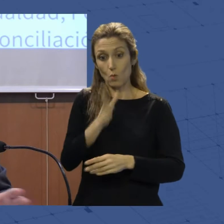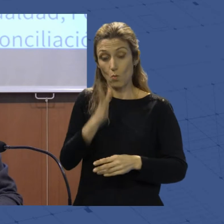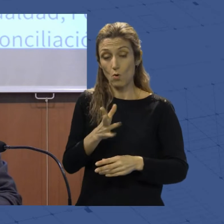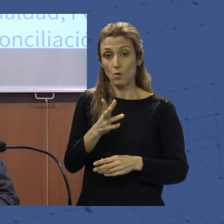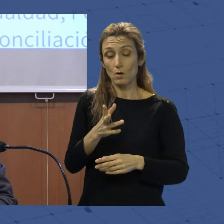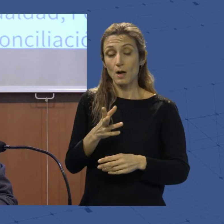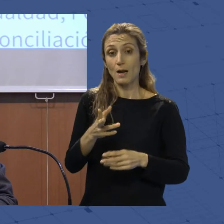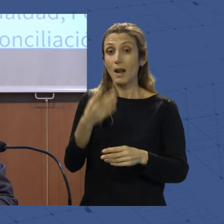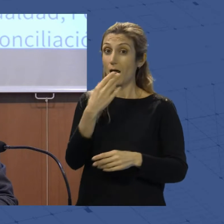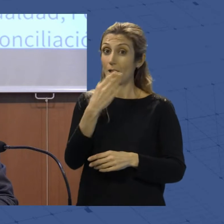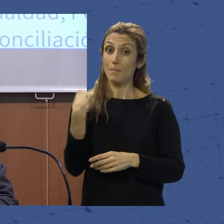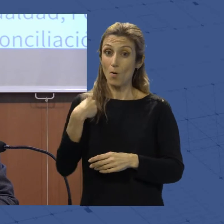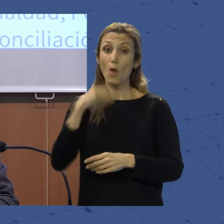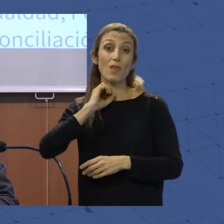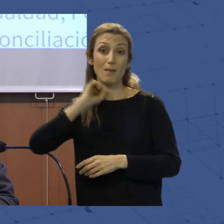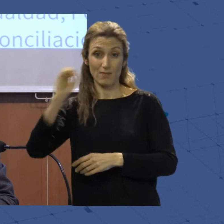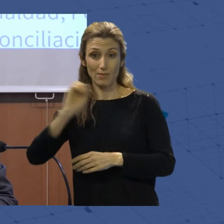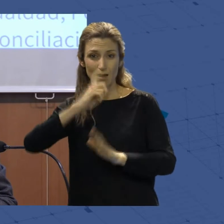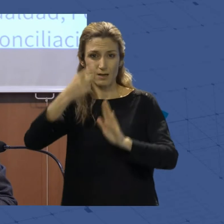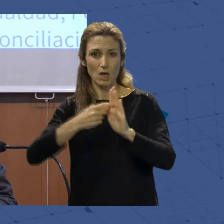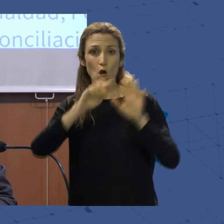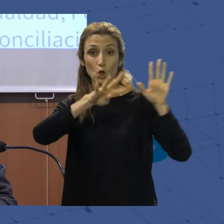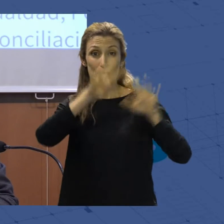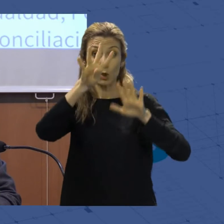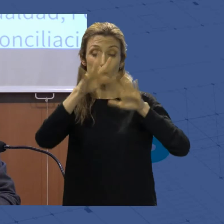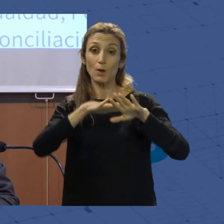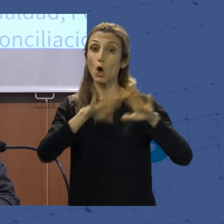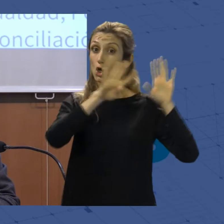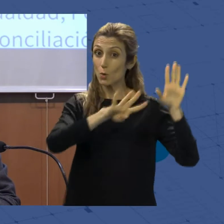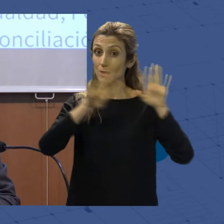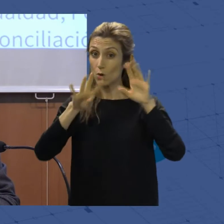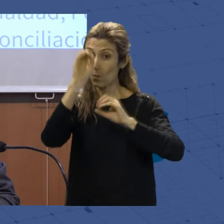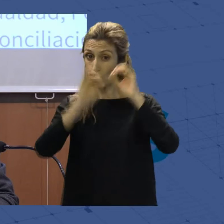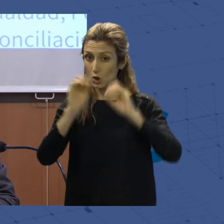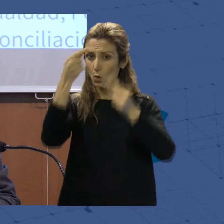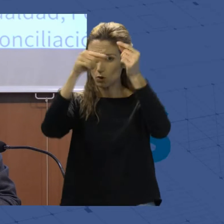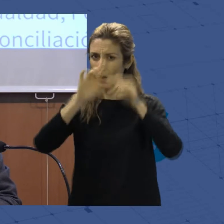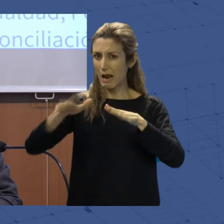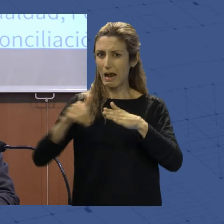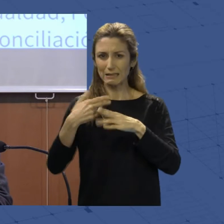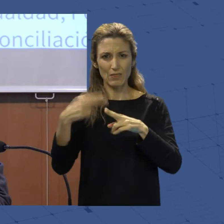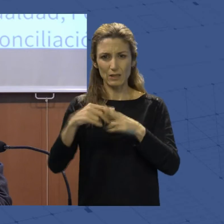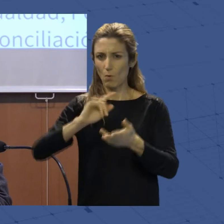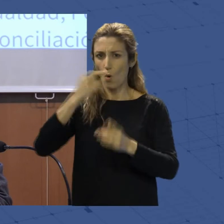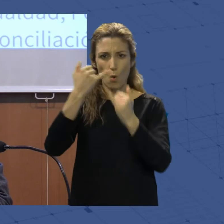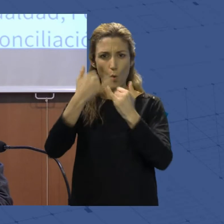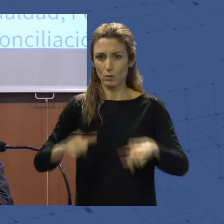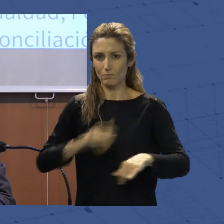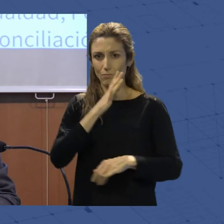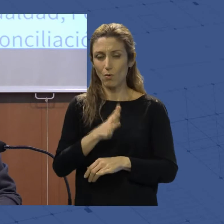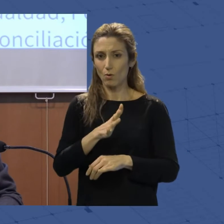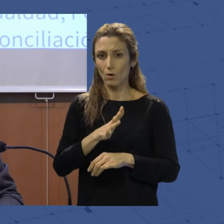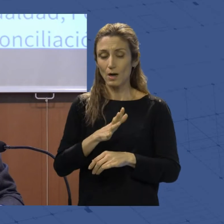la dependencia, ha ejecutado el 99% del presupuesto. Hemos gastado prácticamente hasta el último céntimo, porque el dinero público es sagrado